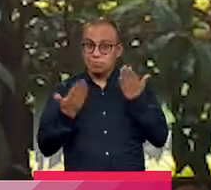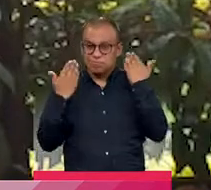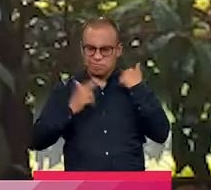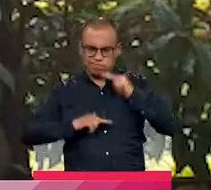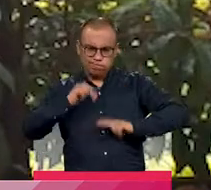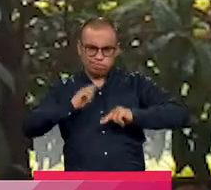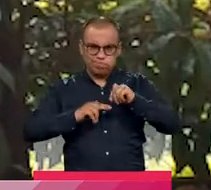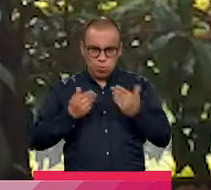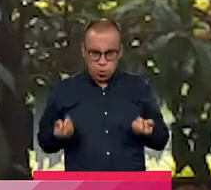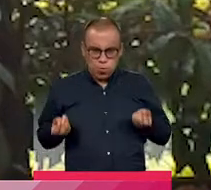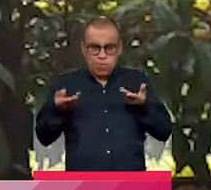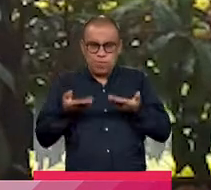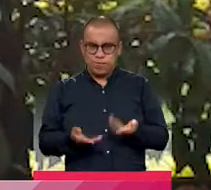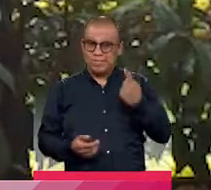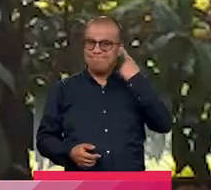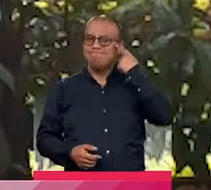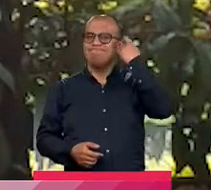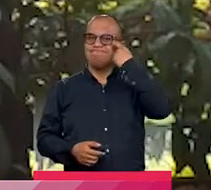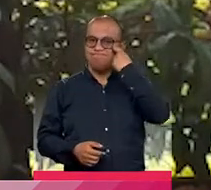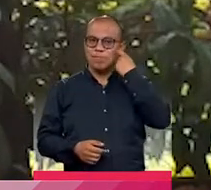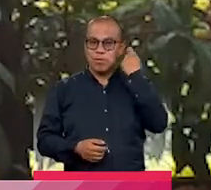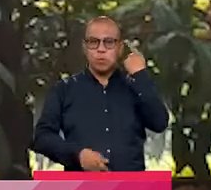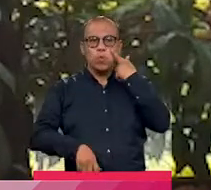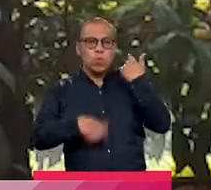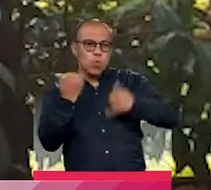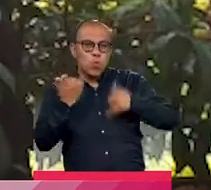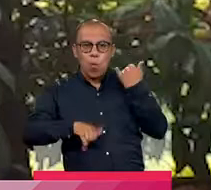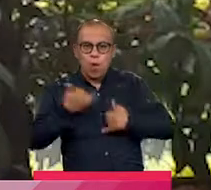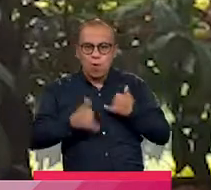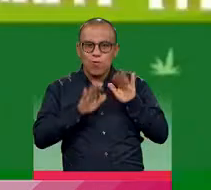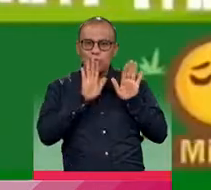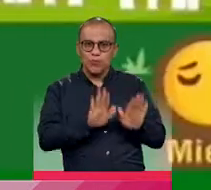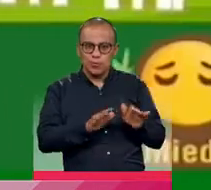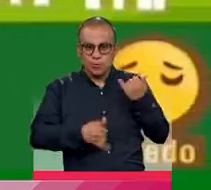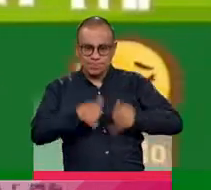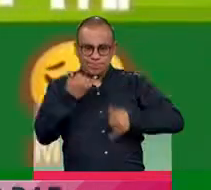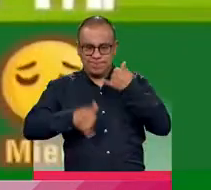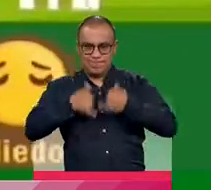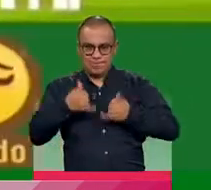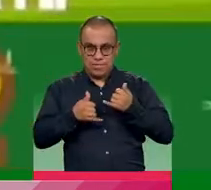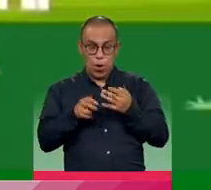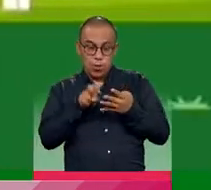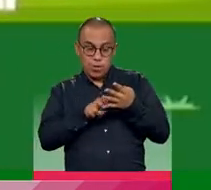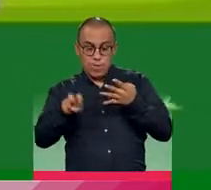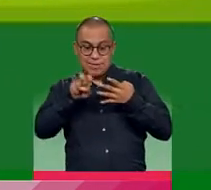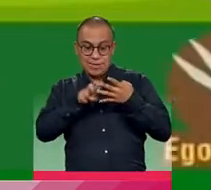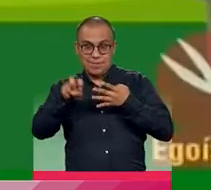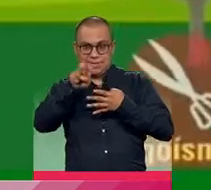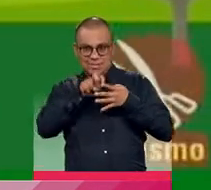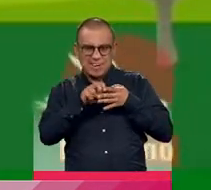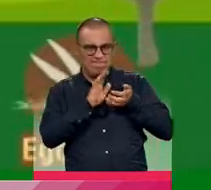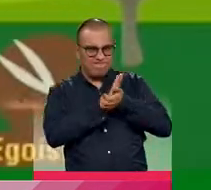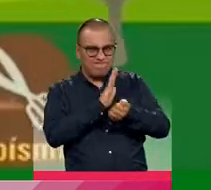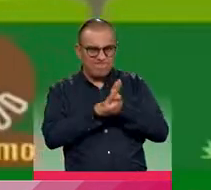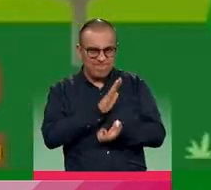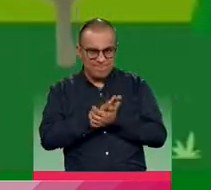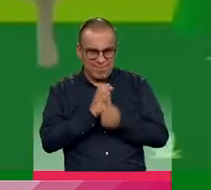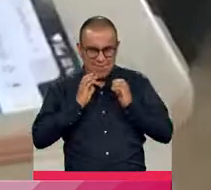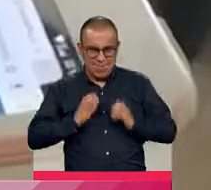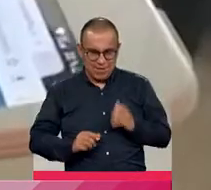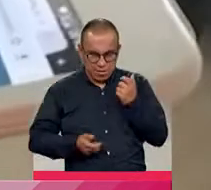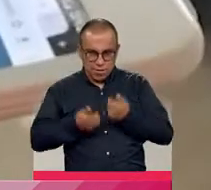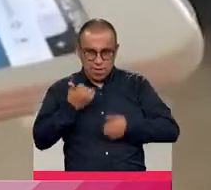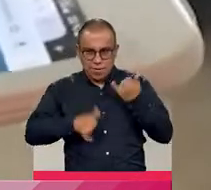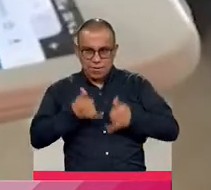constituyen los retos que este juego va trabajando. Varios niveles ponen a prueba la agilidad de los jugadores que